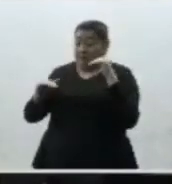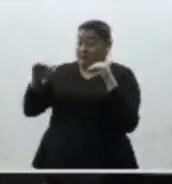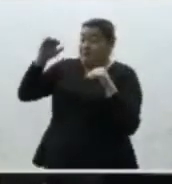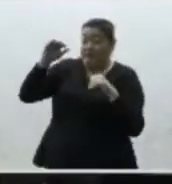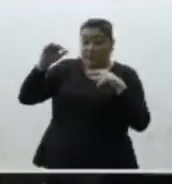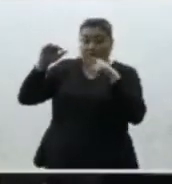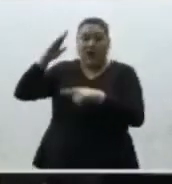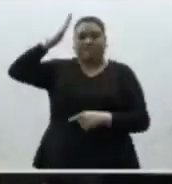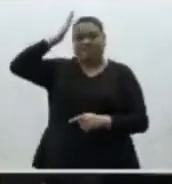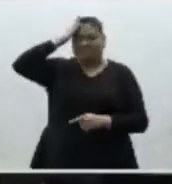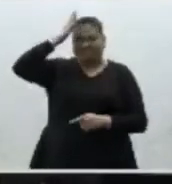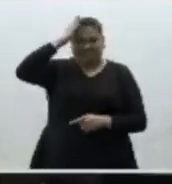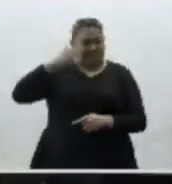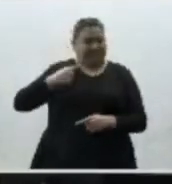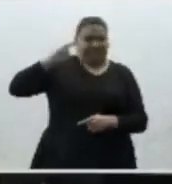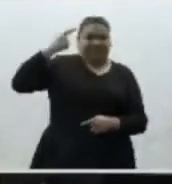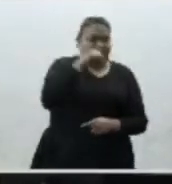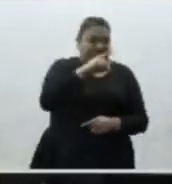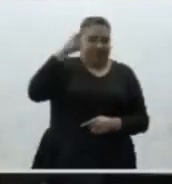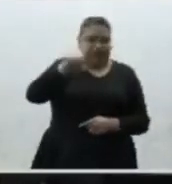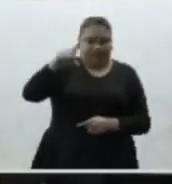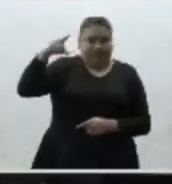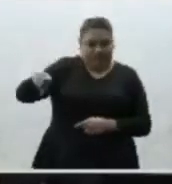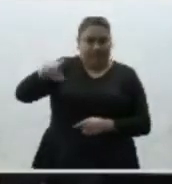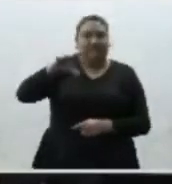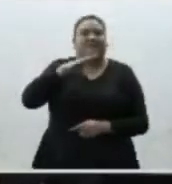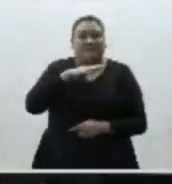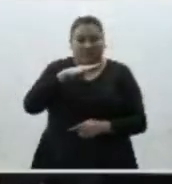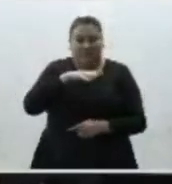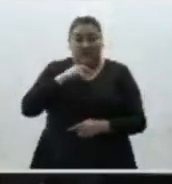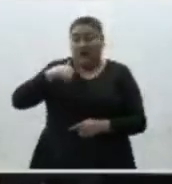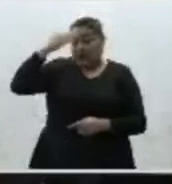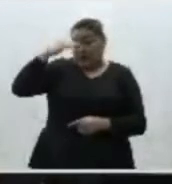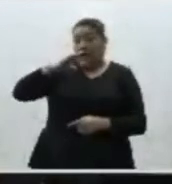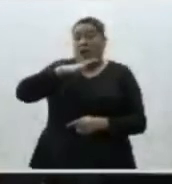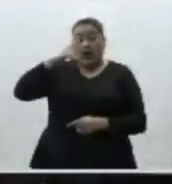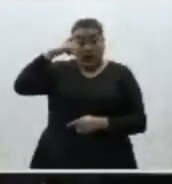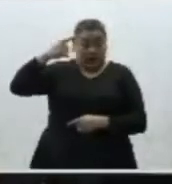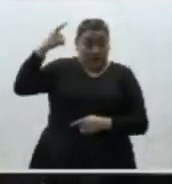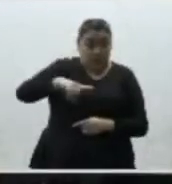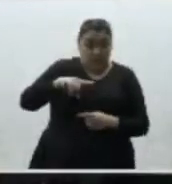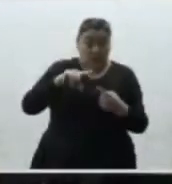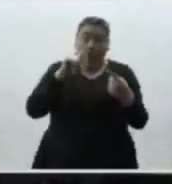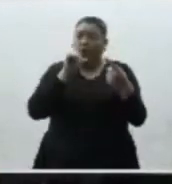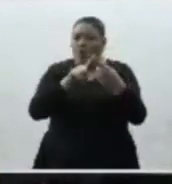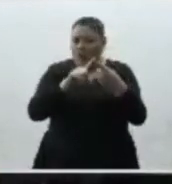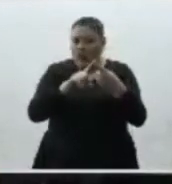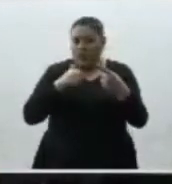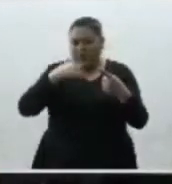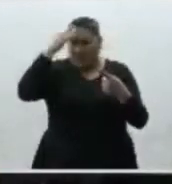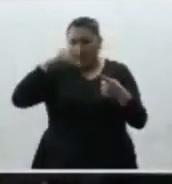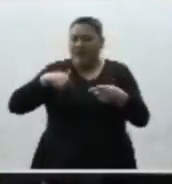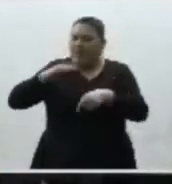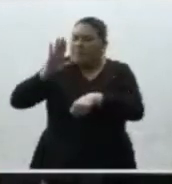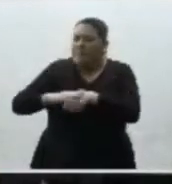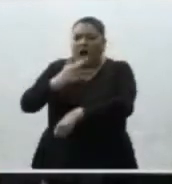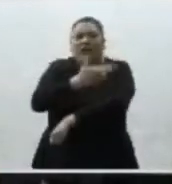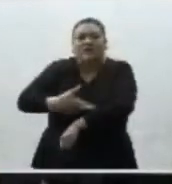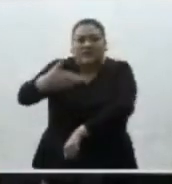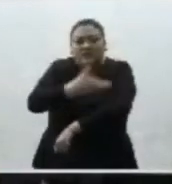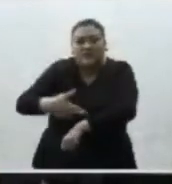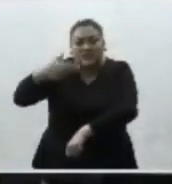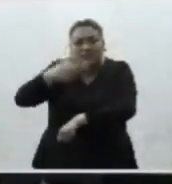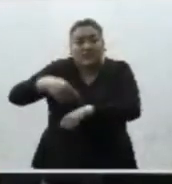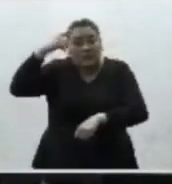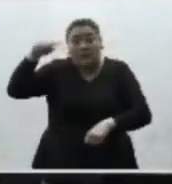cuenta con ejes rectores de su gestión, entre los que destaca el abrir al máximo sus capacidades para